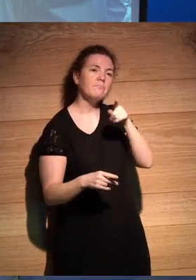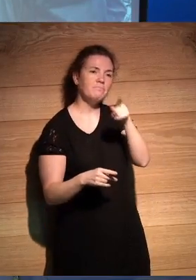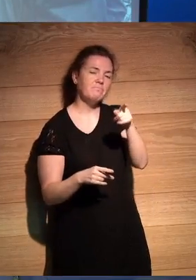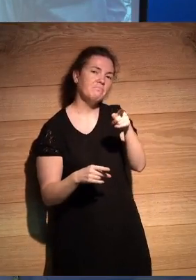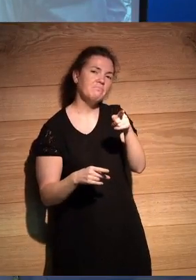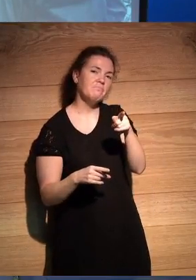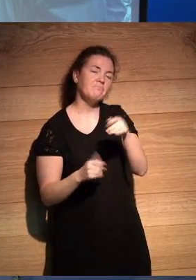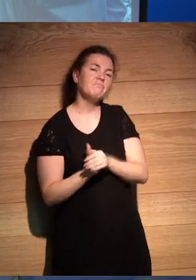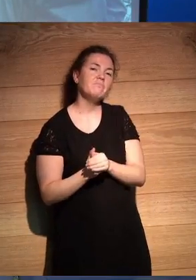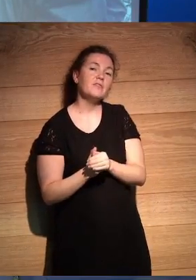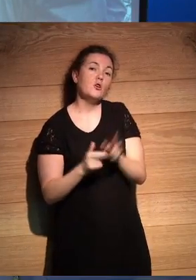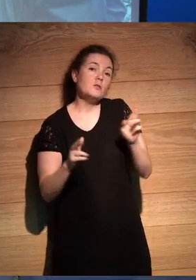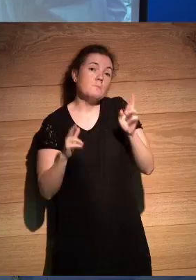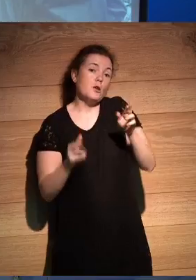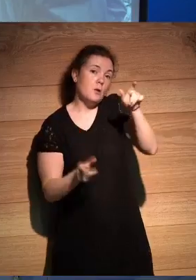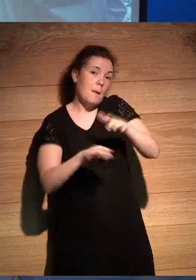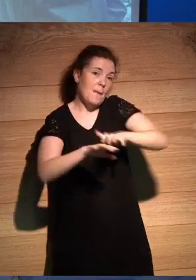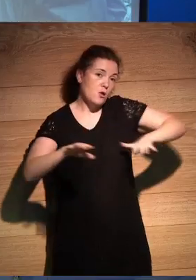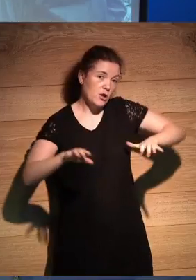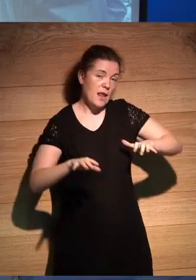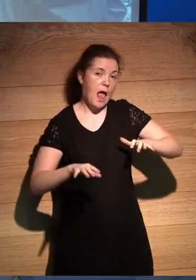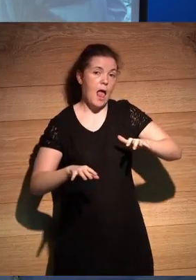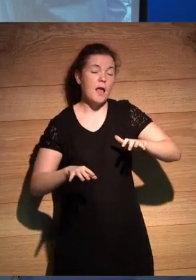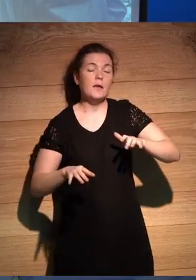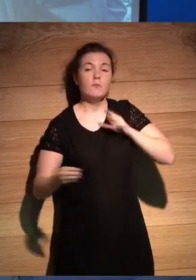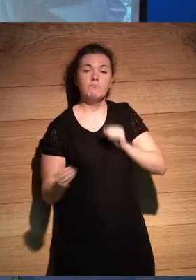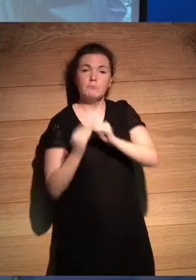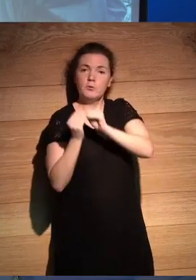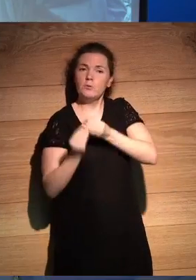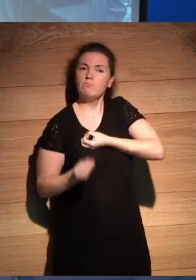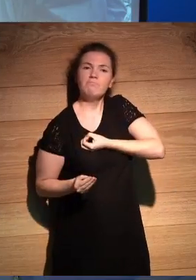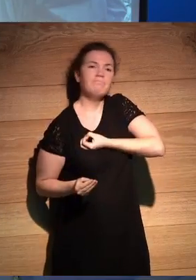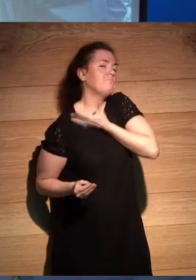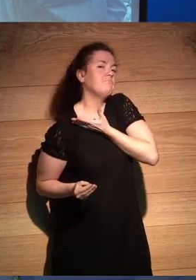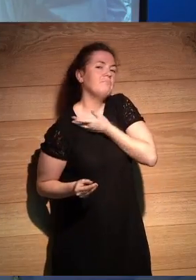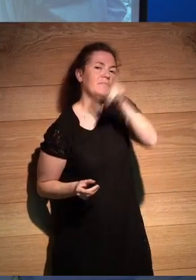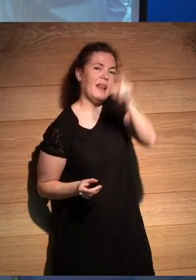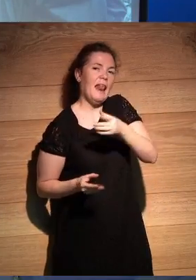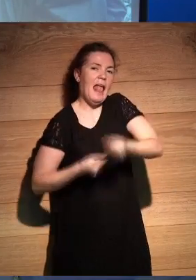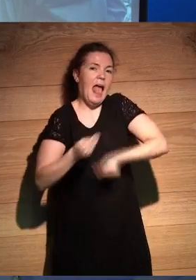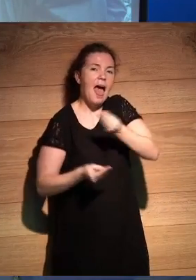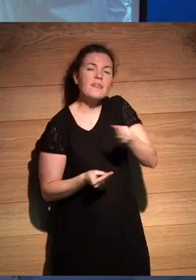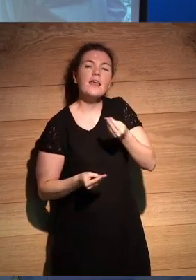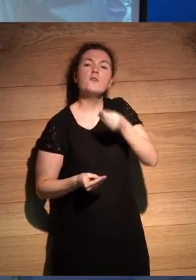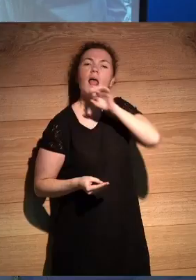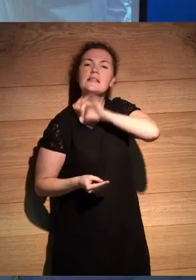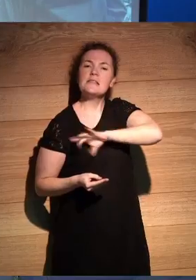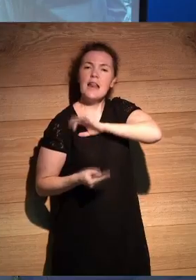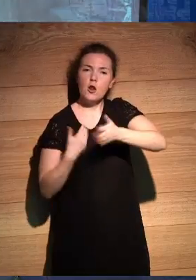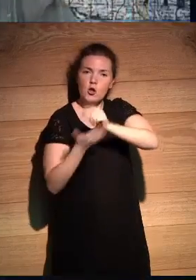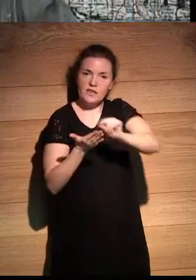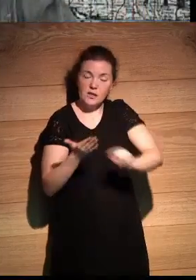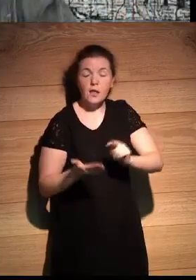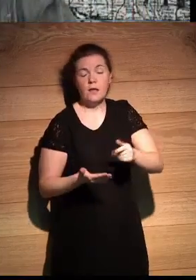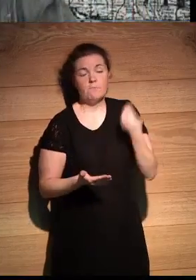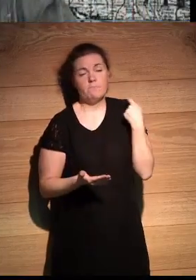que la mayoría de nosotros que estamos aquí compartamos la pasión por lo que hacía este señor, que es un escritor chileno, fallecido